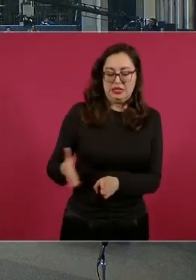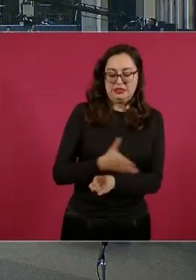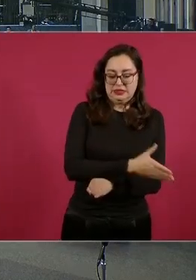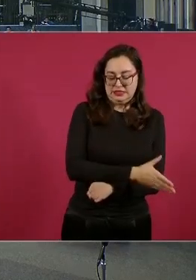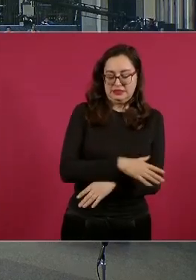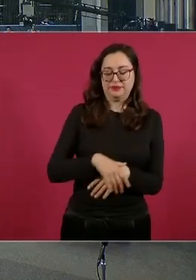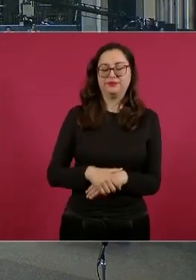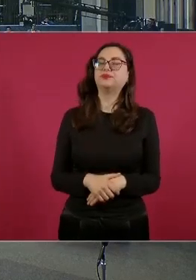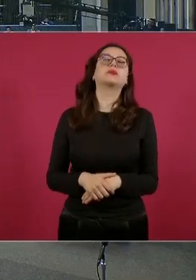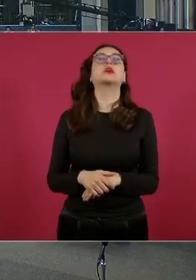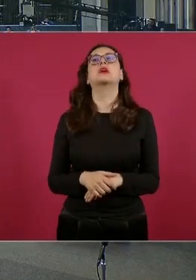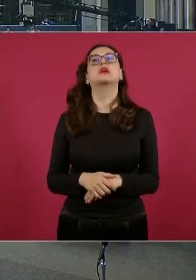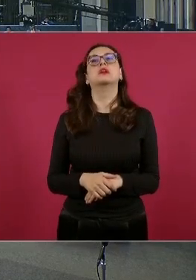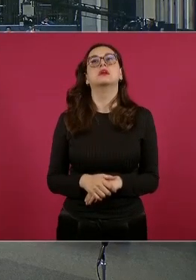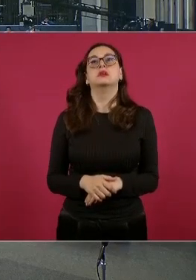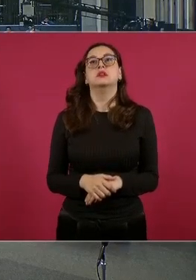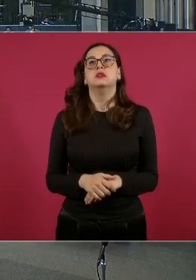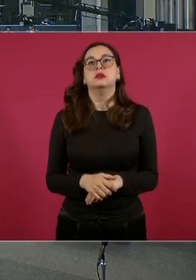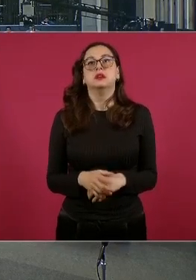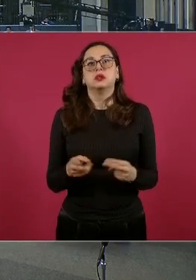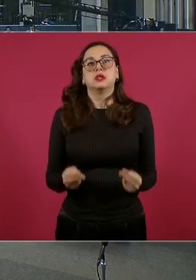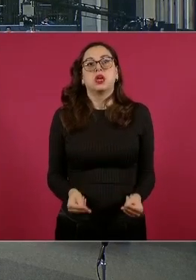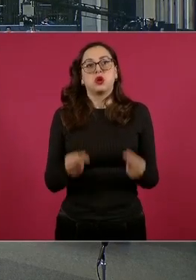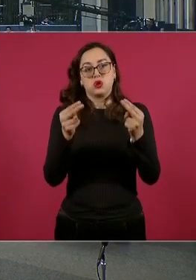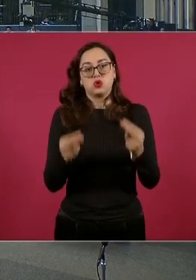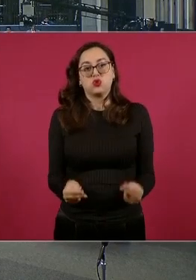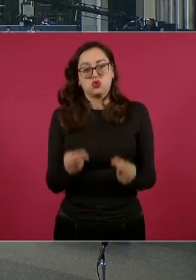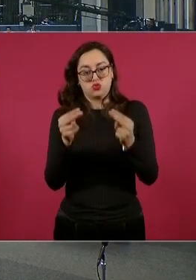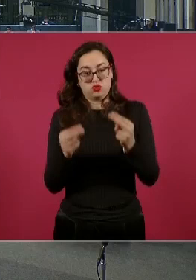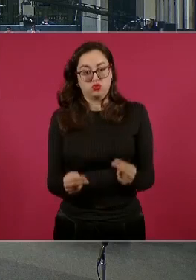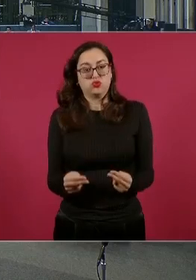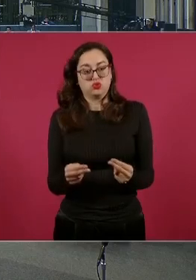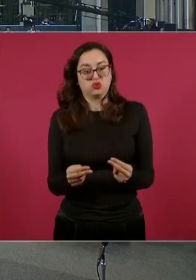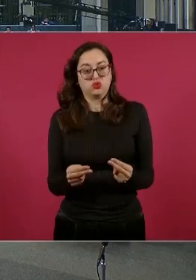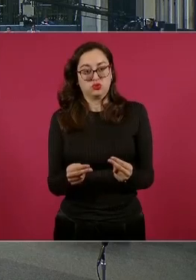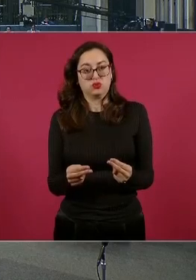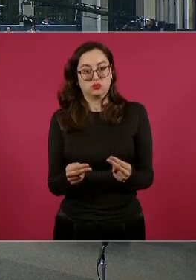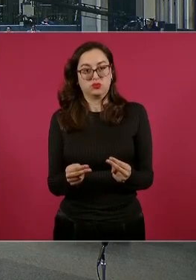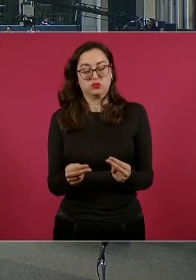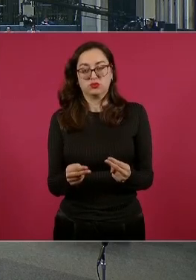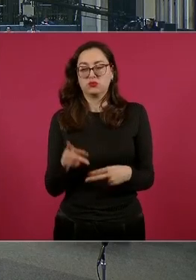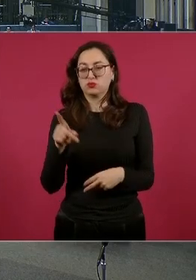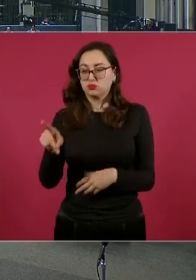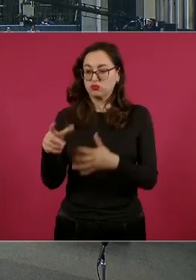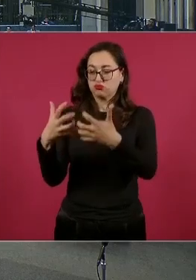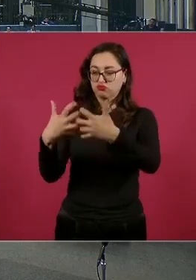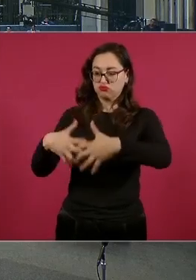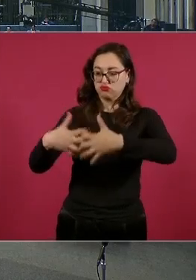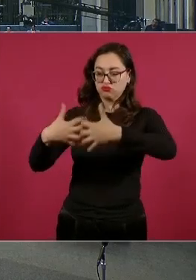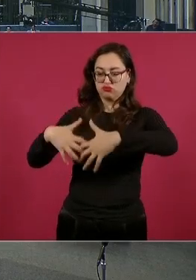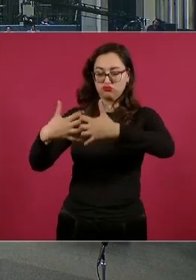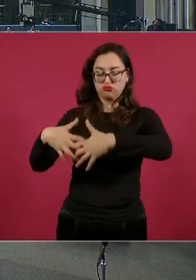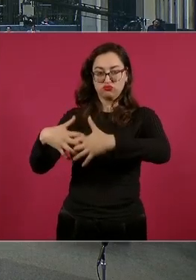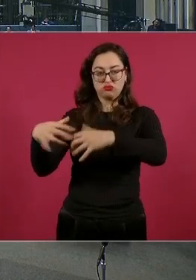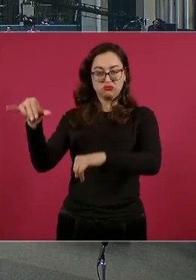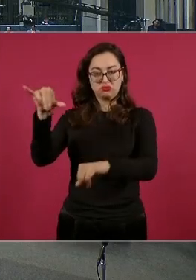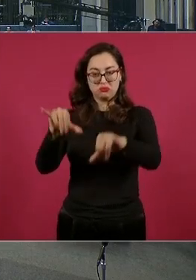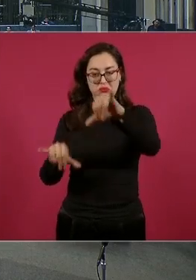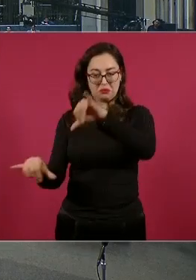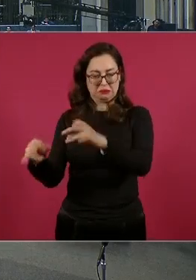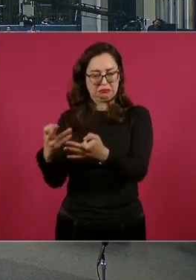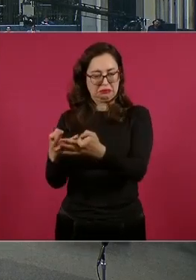una fábrica de fertilizantes que costaba 50